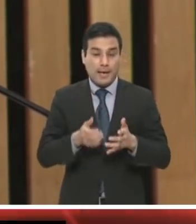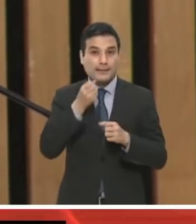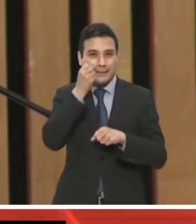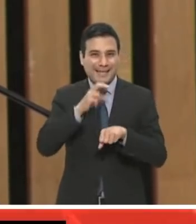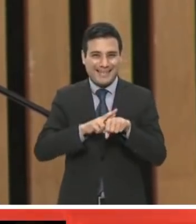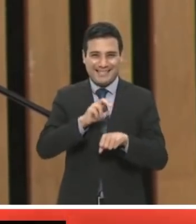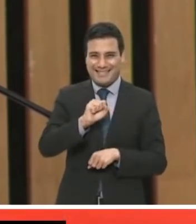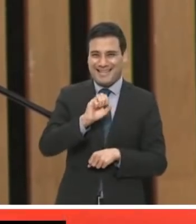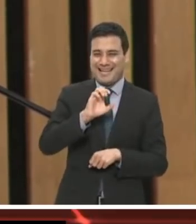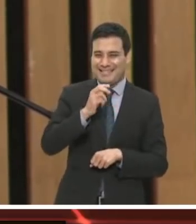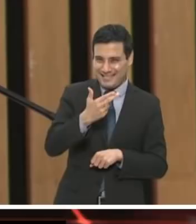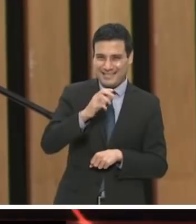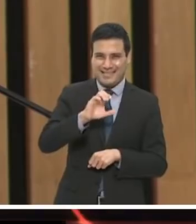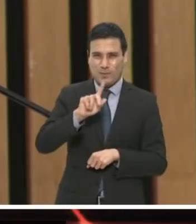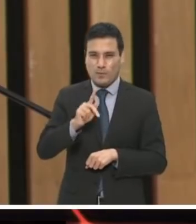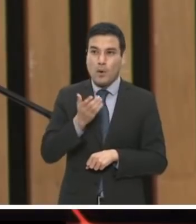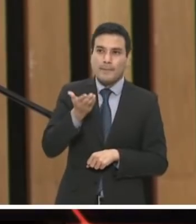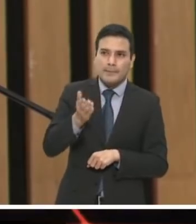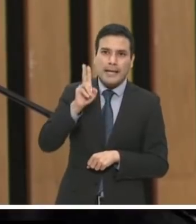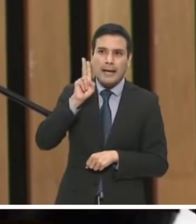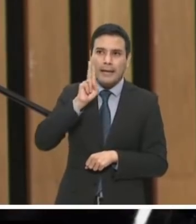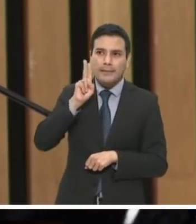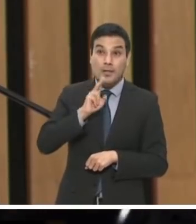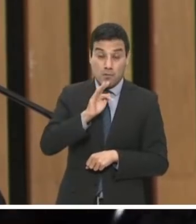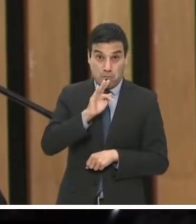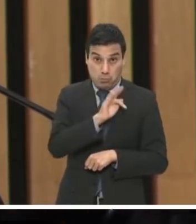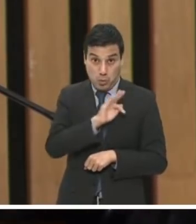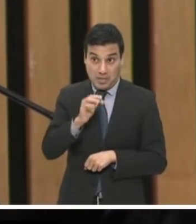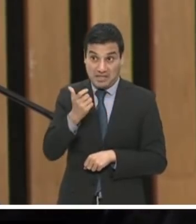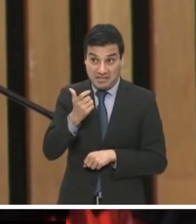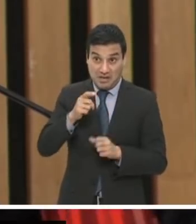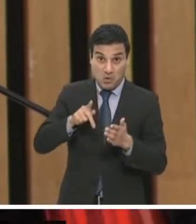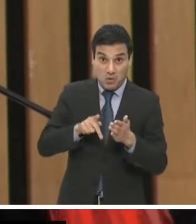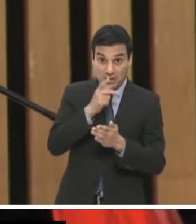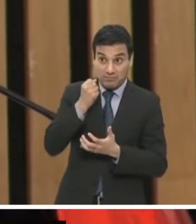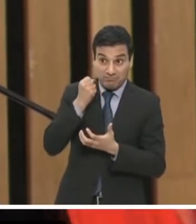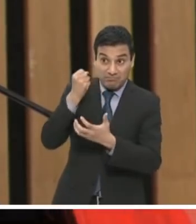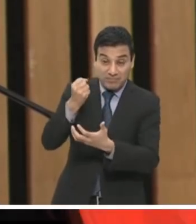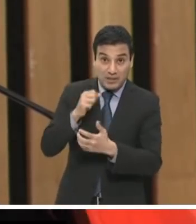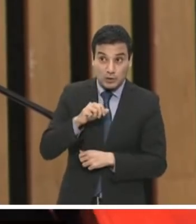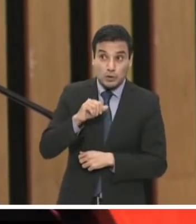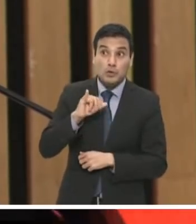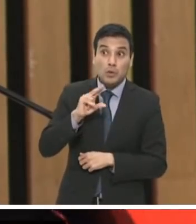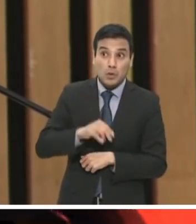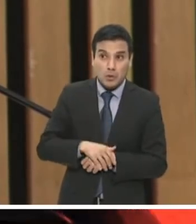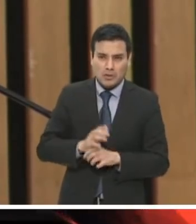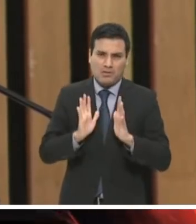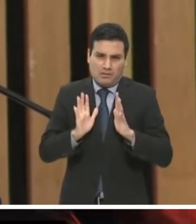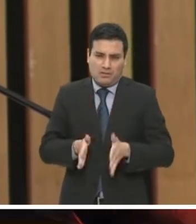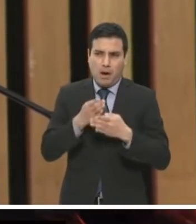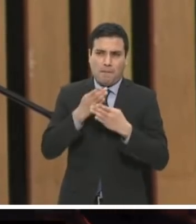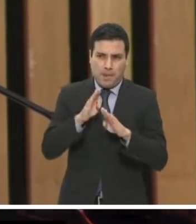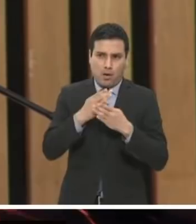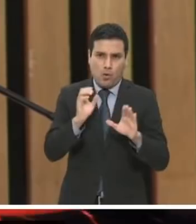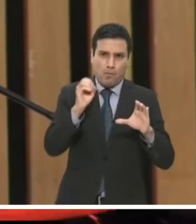Crédito Público para conocer si era posible el reintegro de los recursos, pese a que se hayan depositado en las cuentas